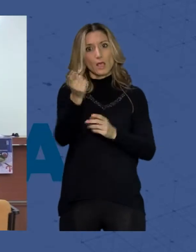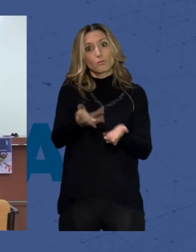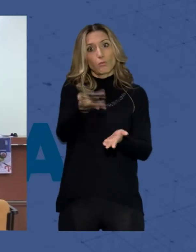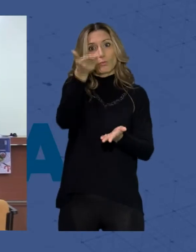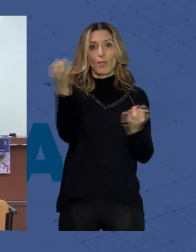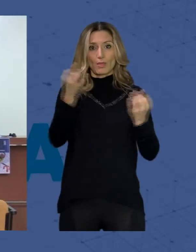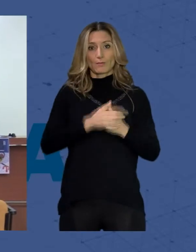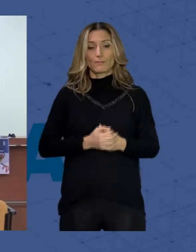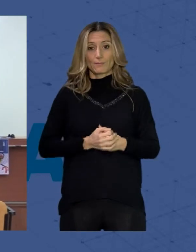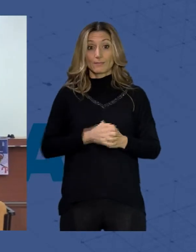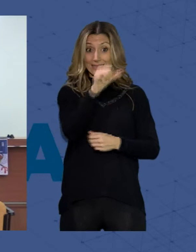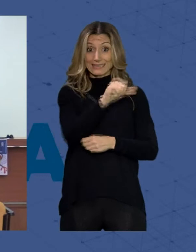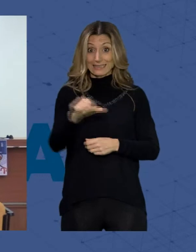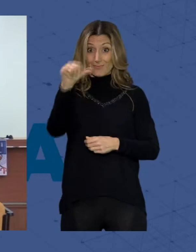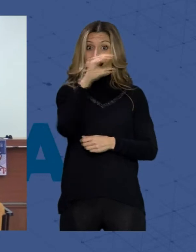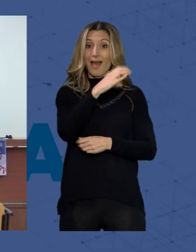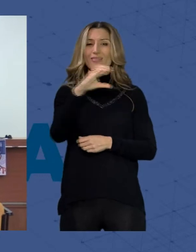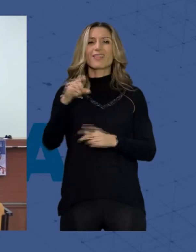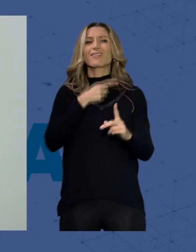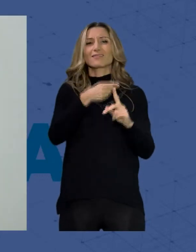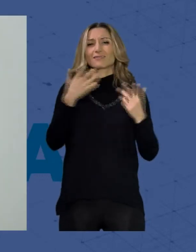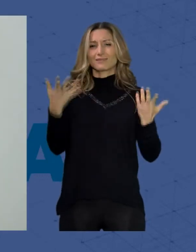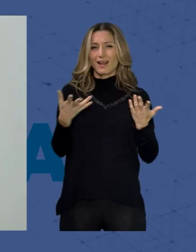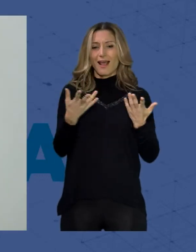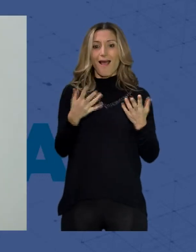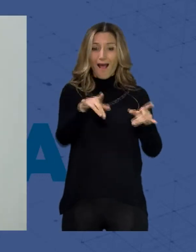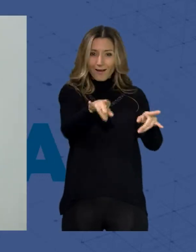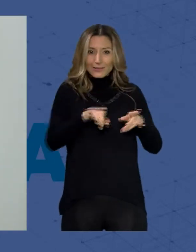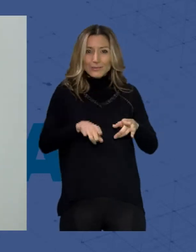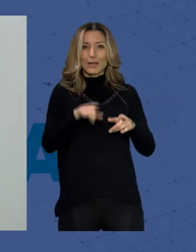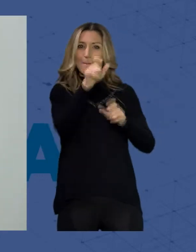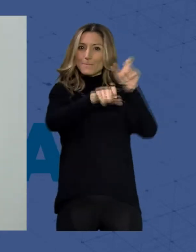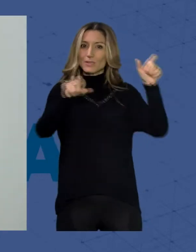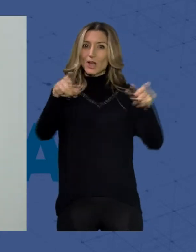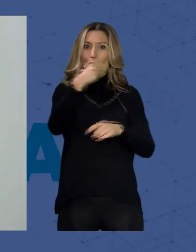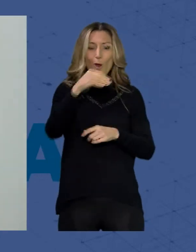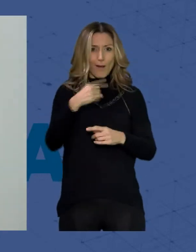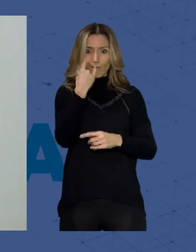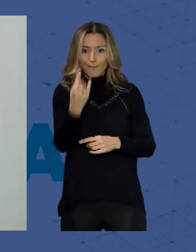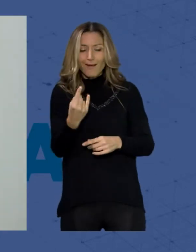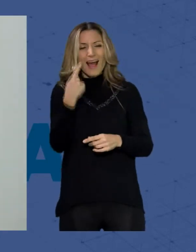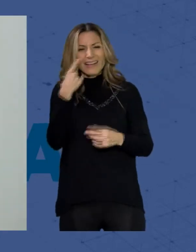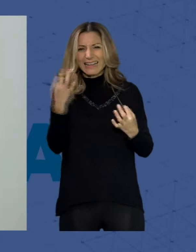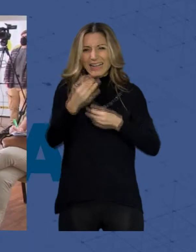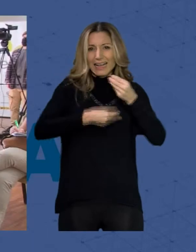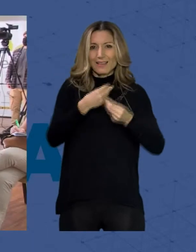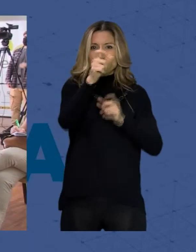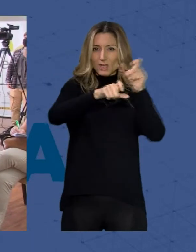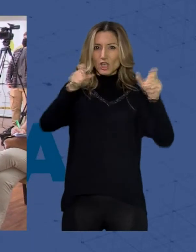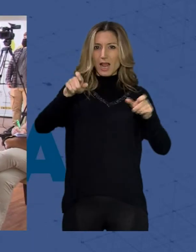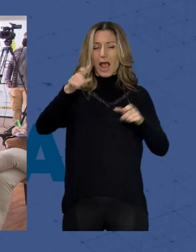La Semana de la Ciencia tiene como objetivo acercar a los más jóvenes la labor que realizan los investigadores de la Universidad.